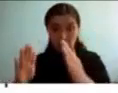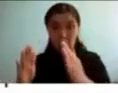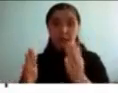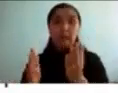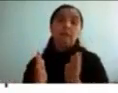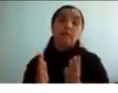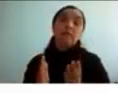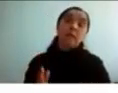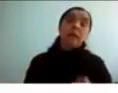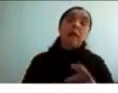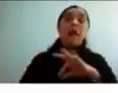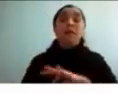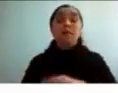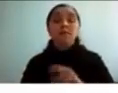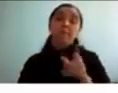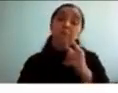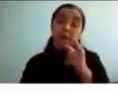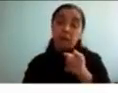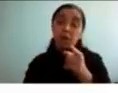niños.